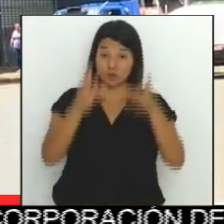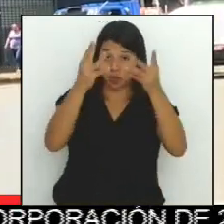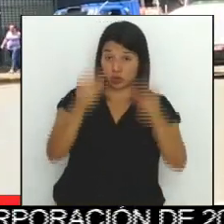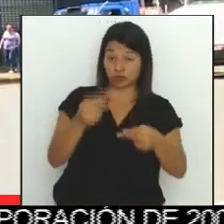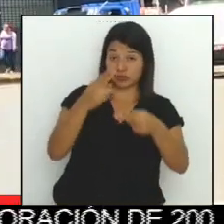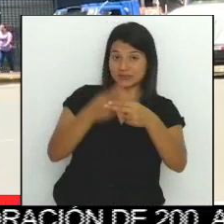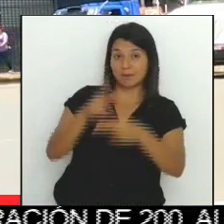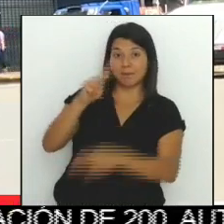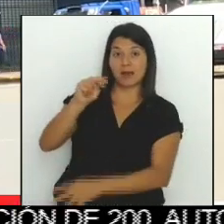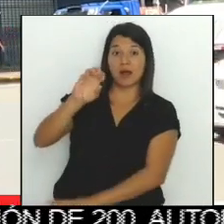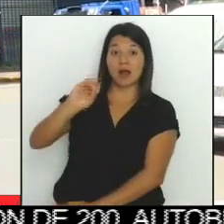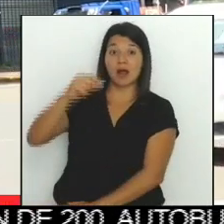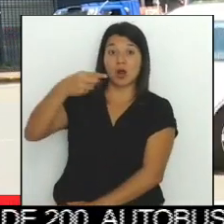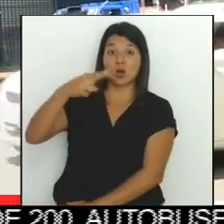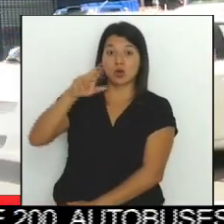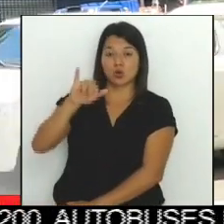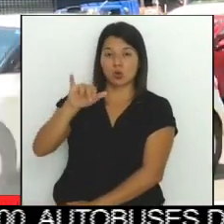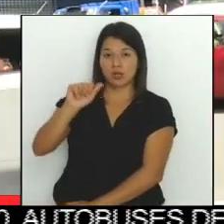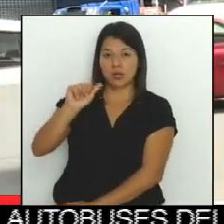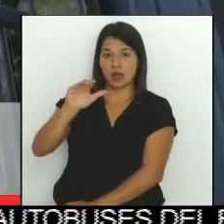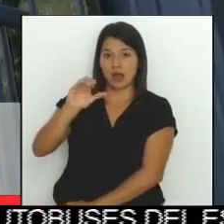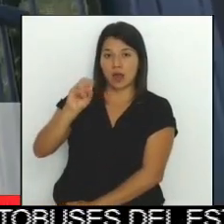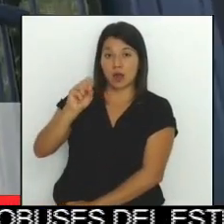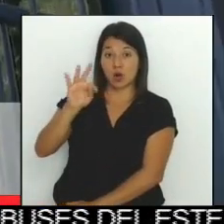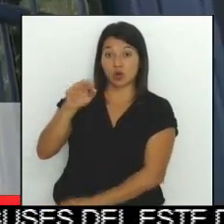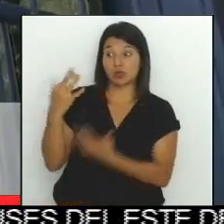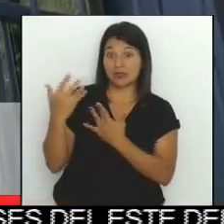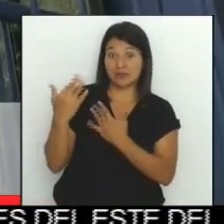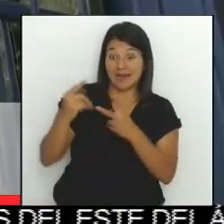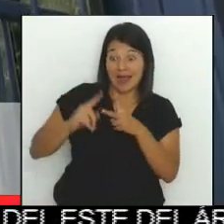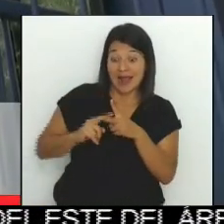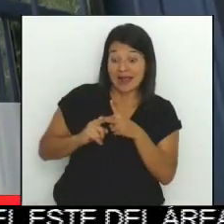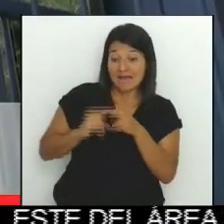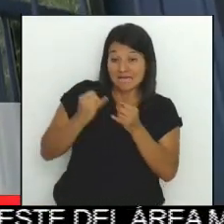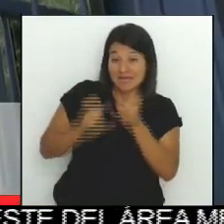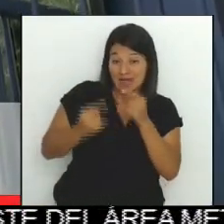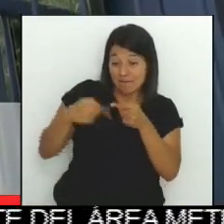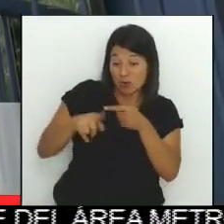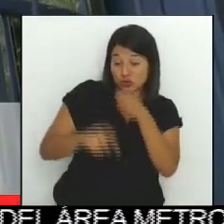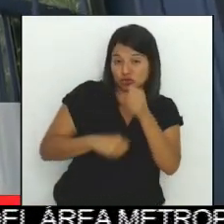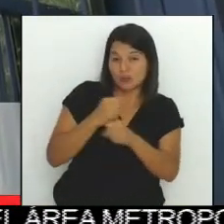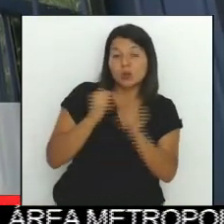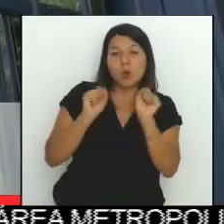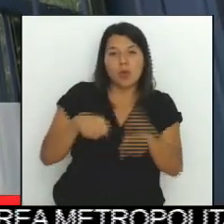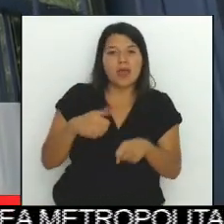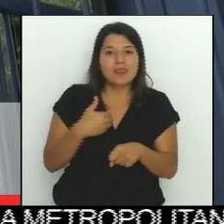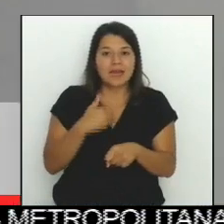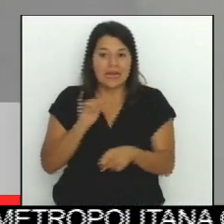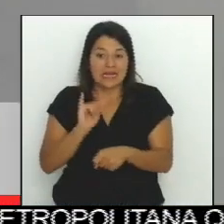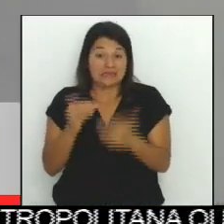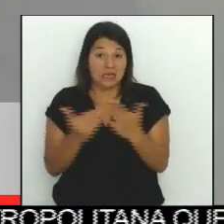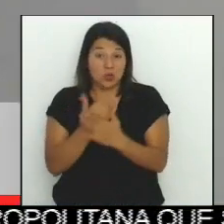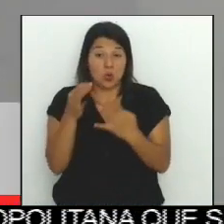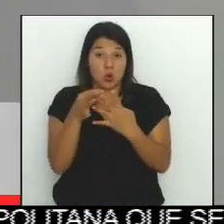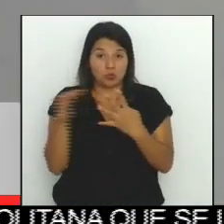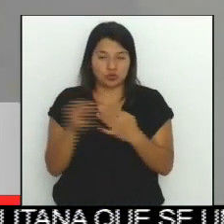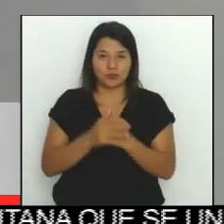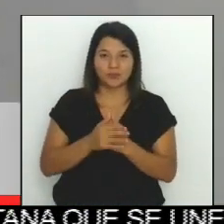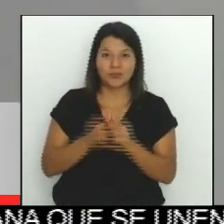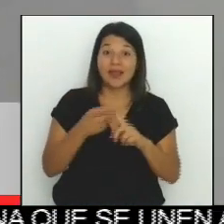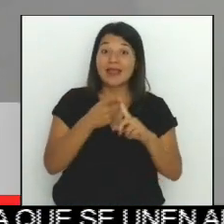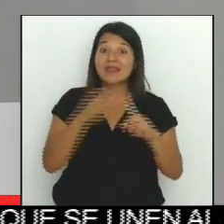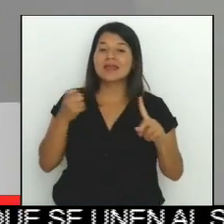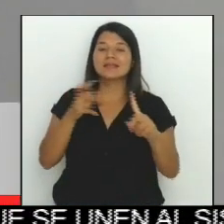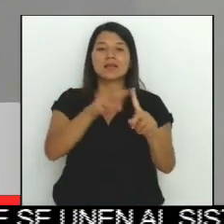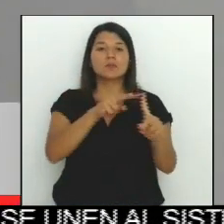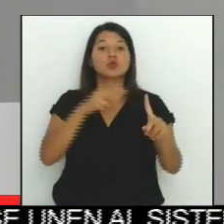próximo año los usuarios puedan contar con esta nueva alternativa. Desde el punto de vista de la gestión de los impuestos no